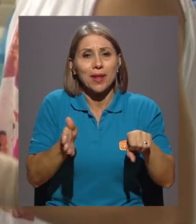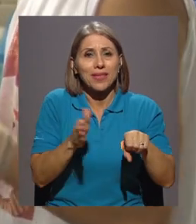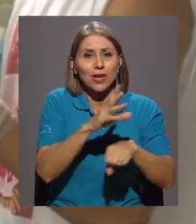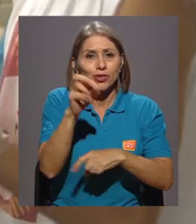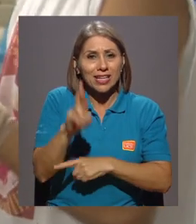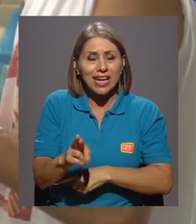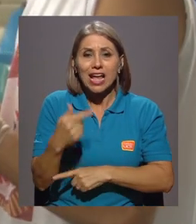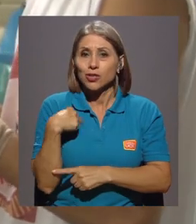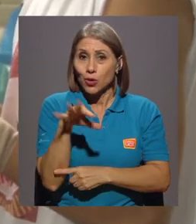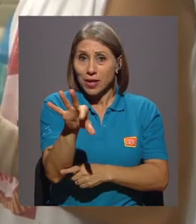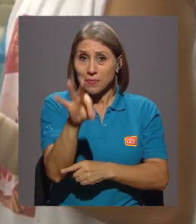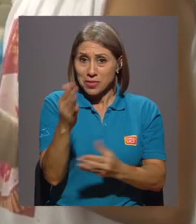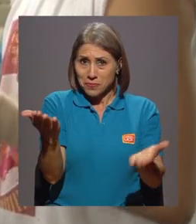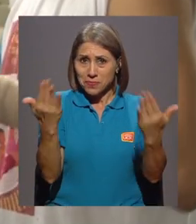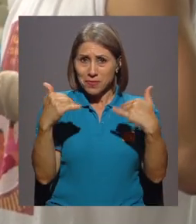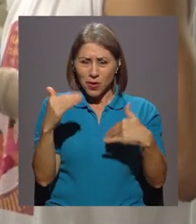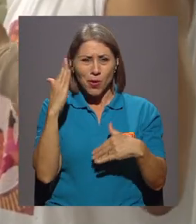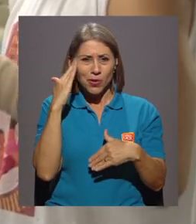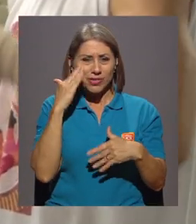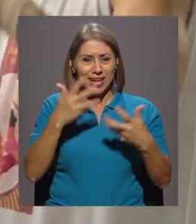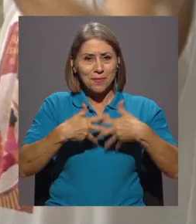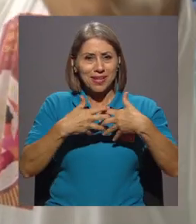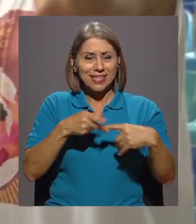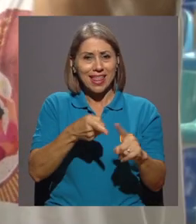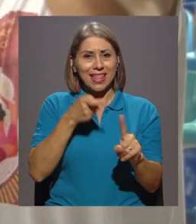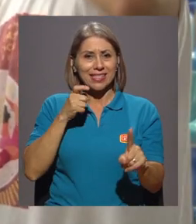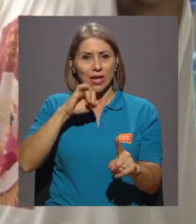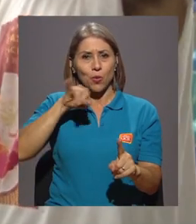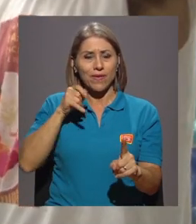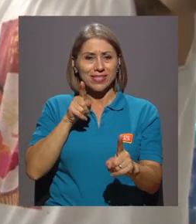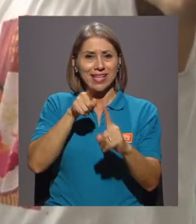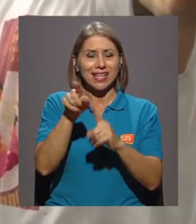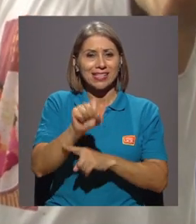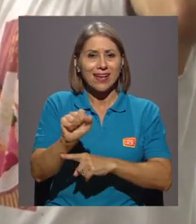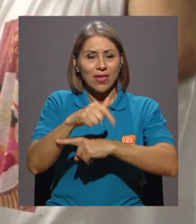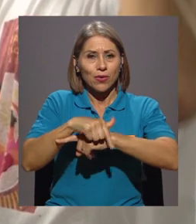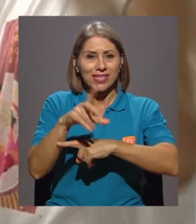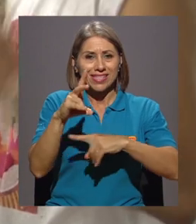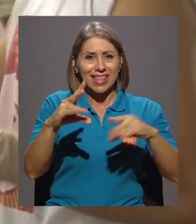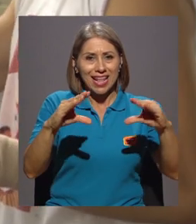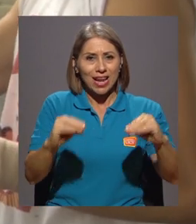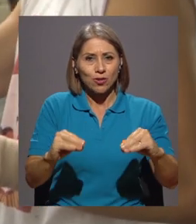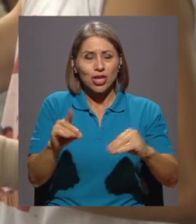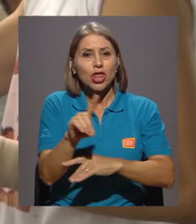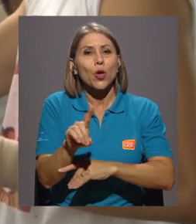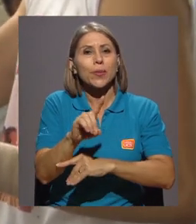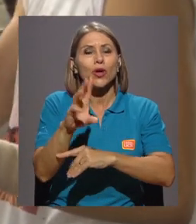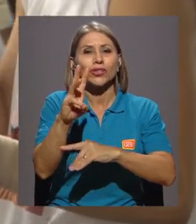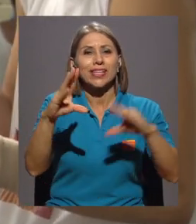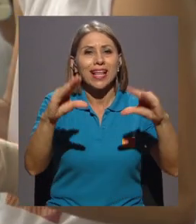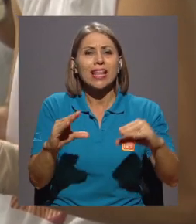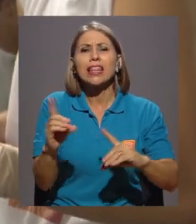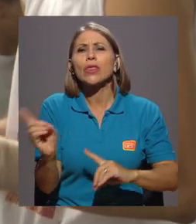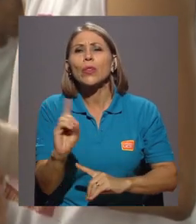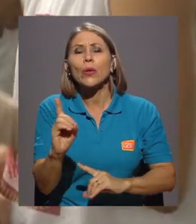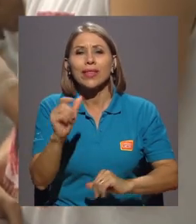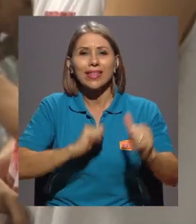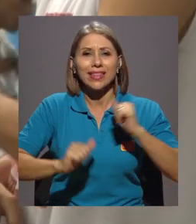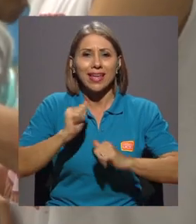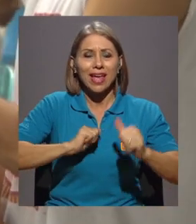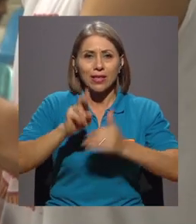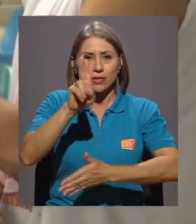que le invito a que conozca nuestra empresa de jueves a sábado a las 7 de la noche y domingo a las 6 de la tarde. ¿Dónde? En el Teatro